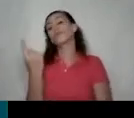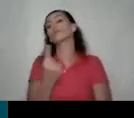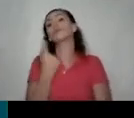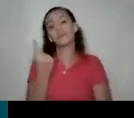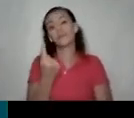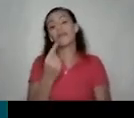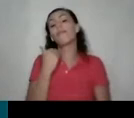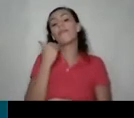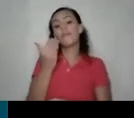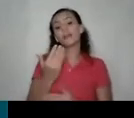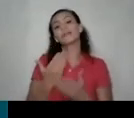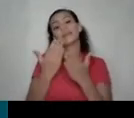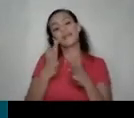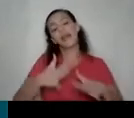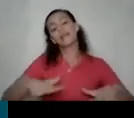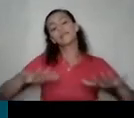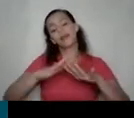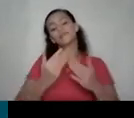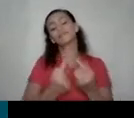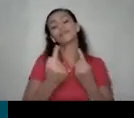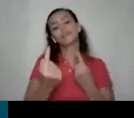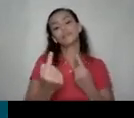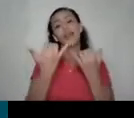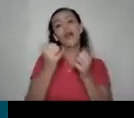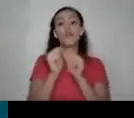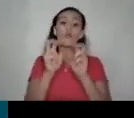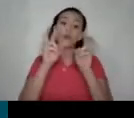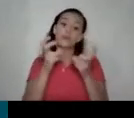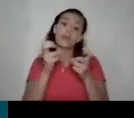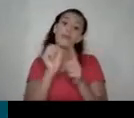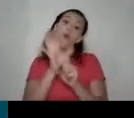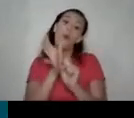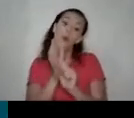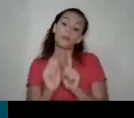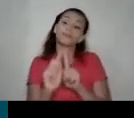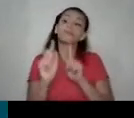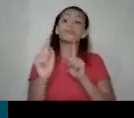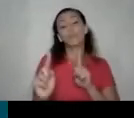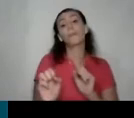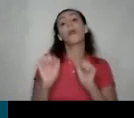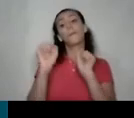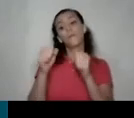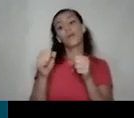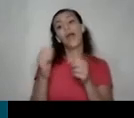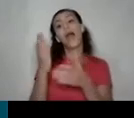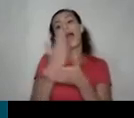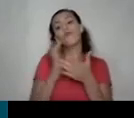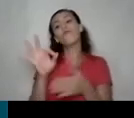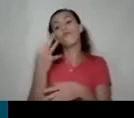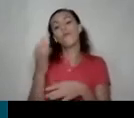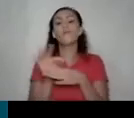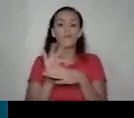ahora con el tema del distanciamiento físico podría de alguna manera esto hacerse